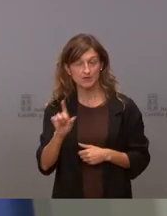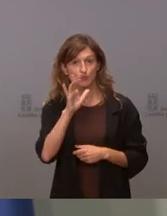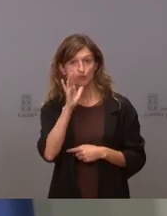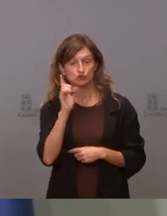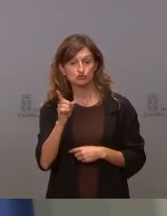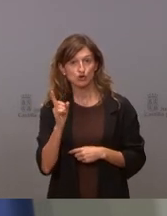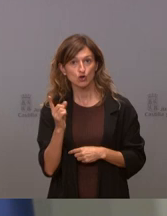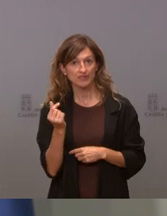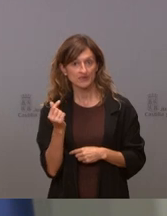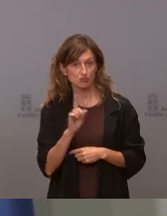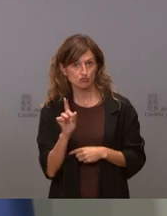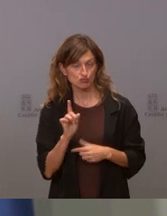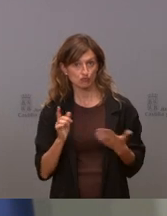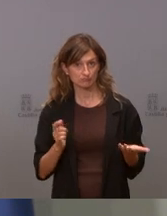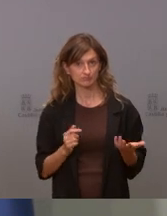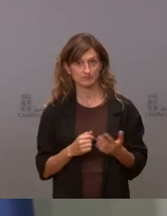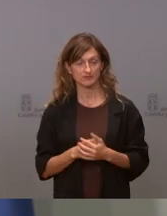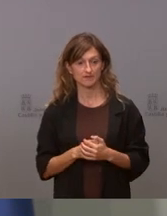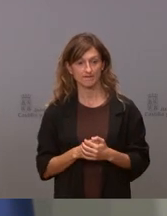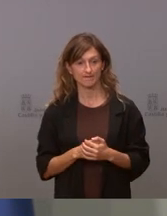exclusivamente de dinero pero